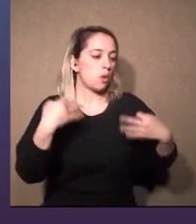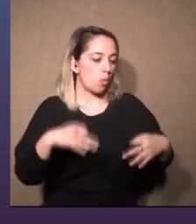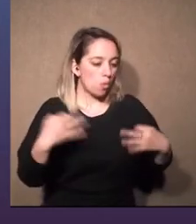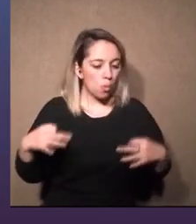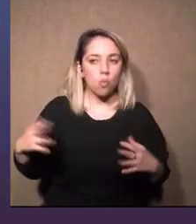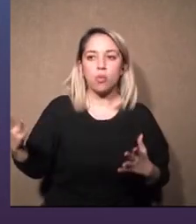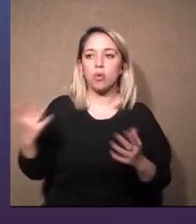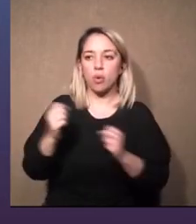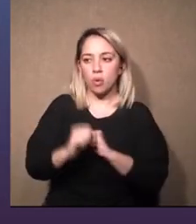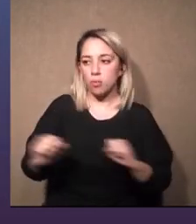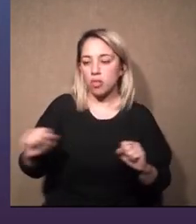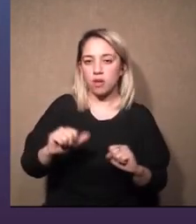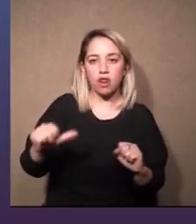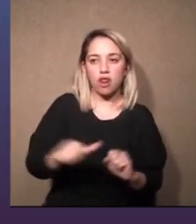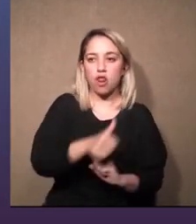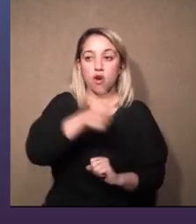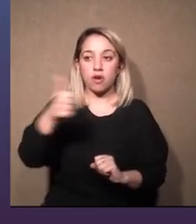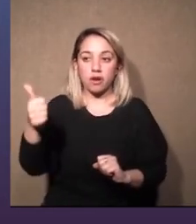a cabo